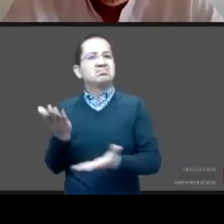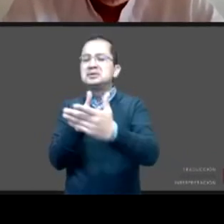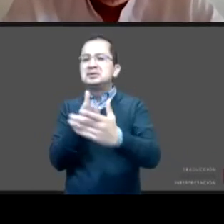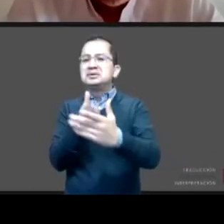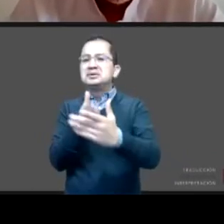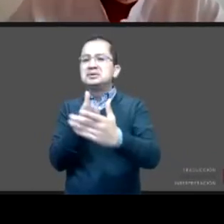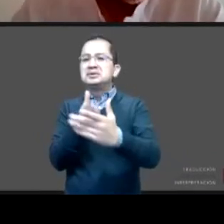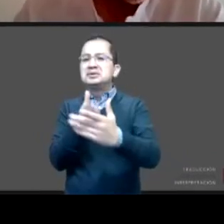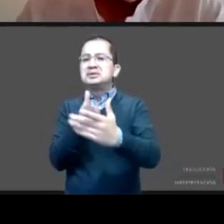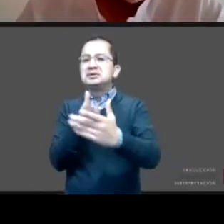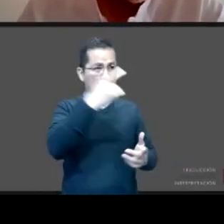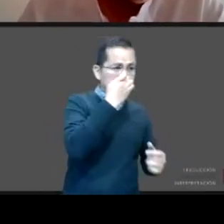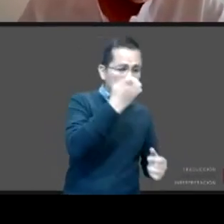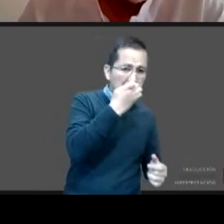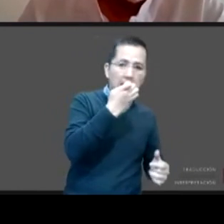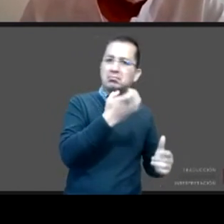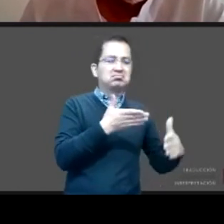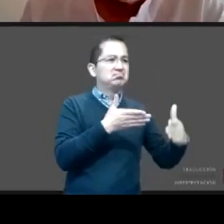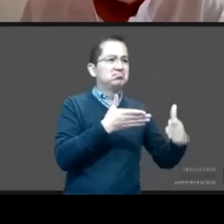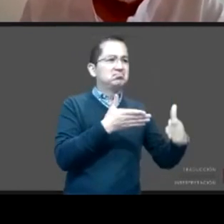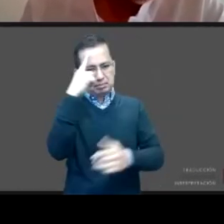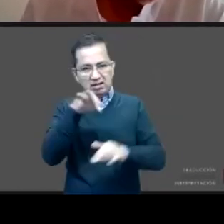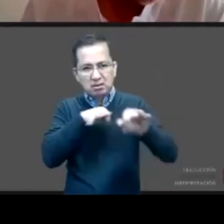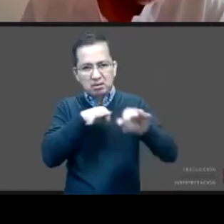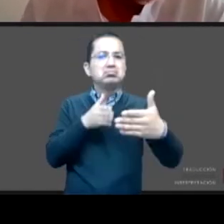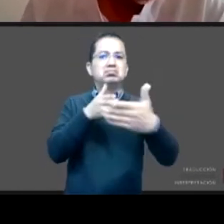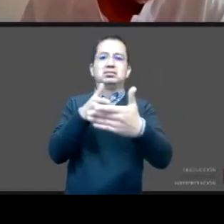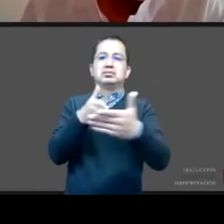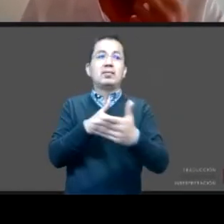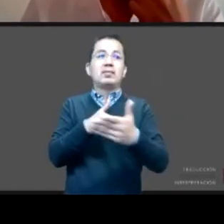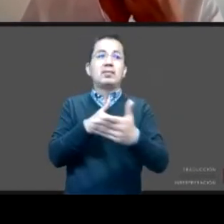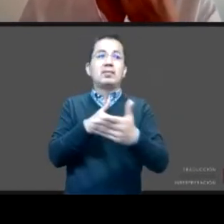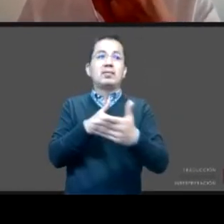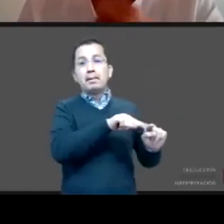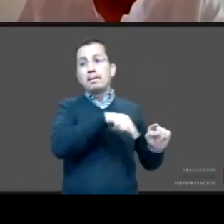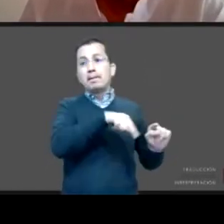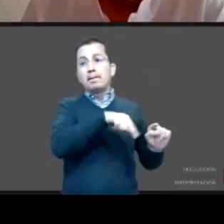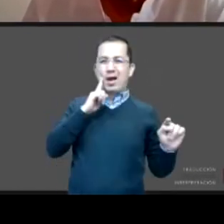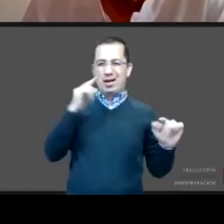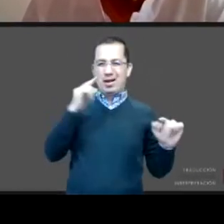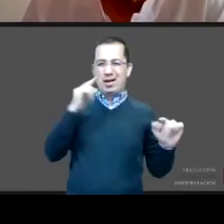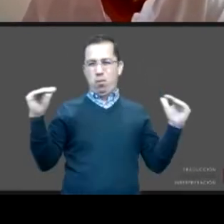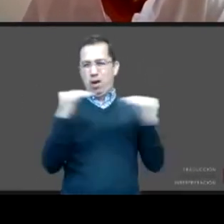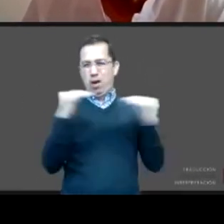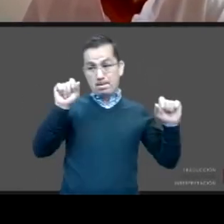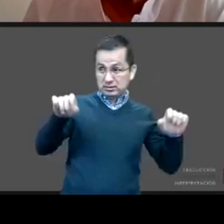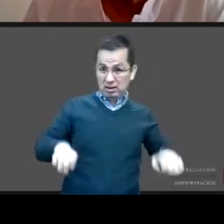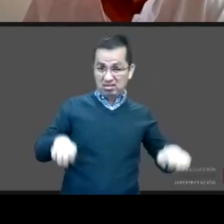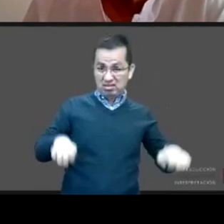verdadera desventaja en comparación con sus pares mujeres, pero incluso más